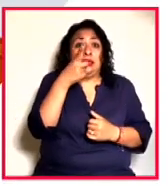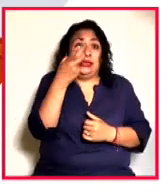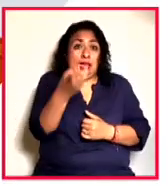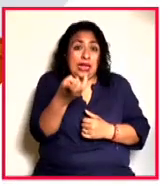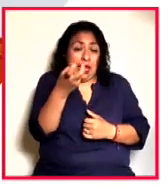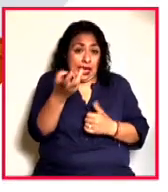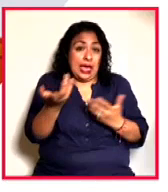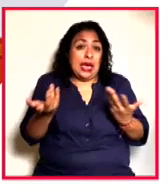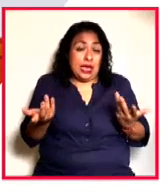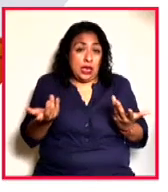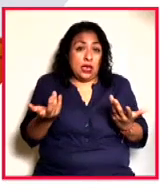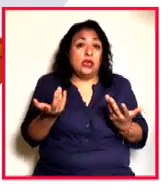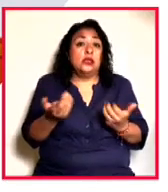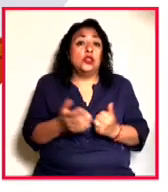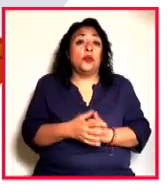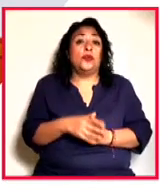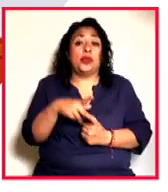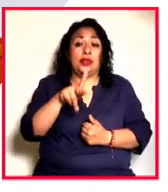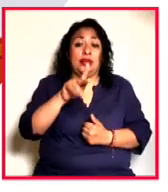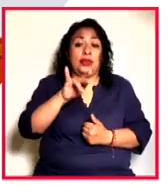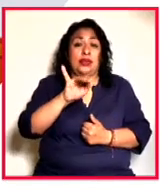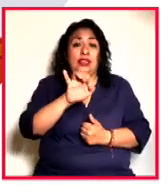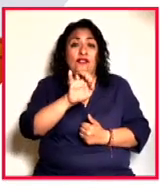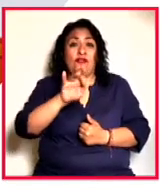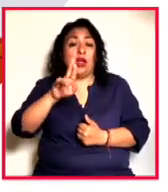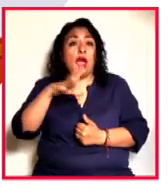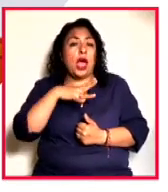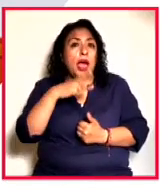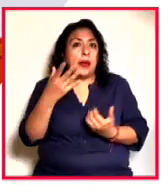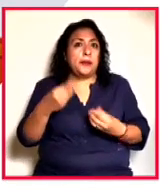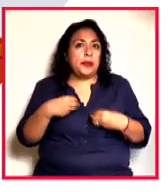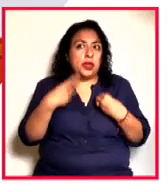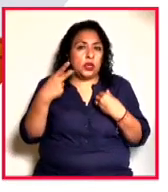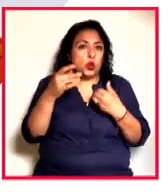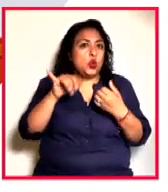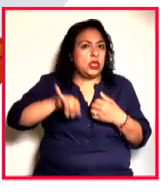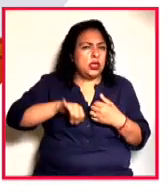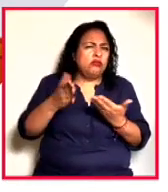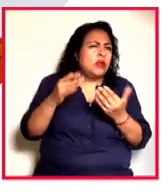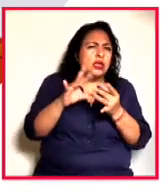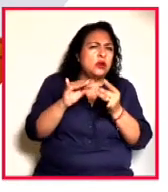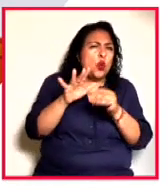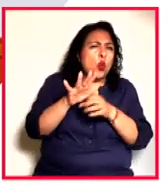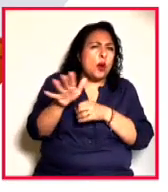María Luz. Kiefer tiene una biografía muy interesante. ¿Qué podrías contarnos al respecto?